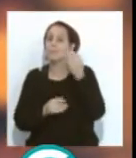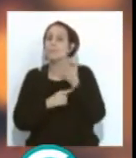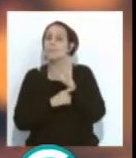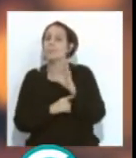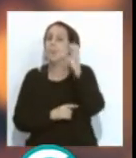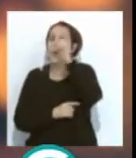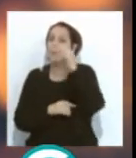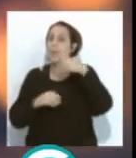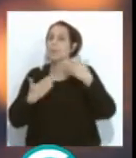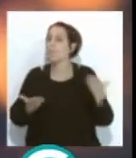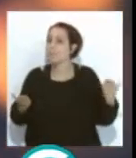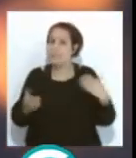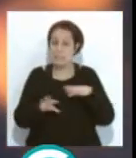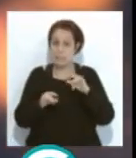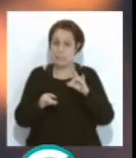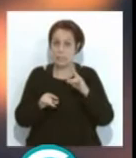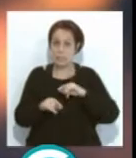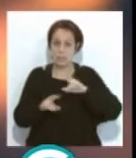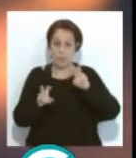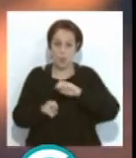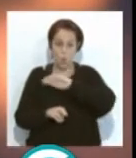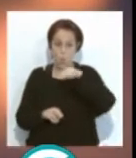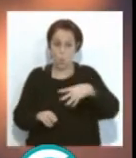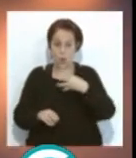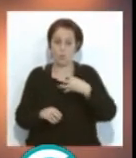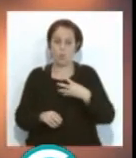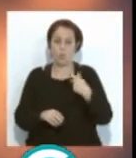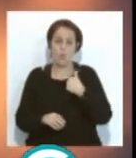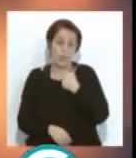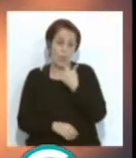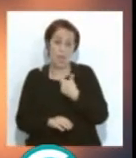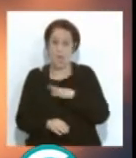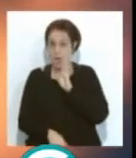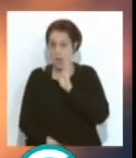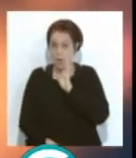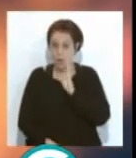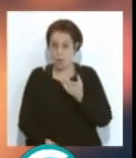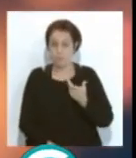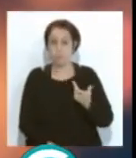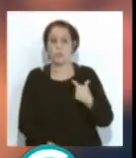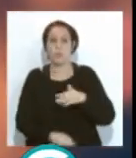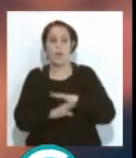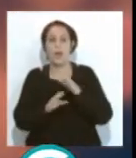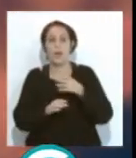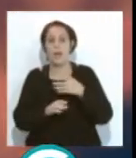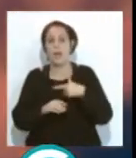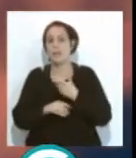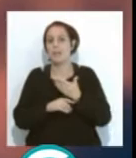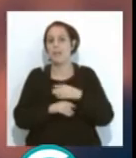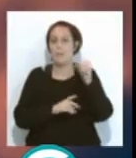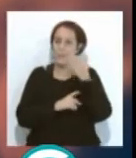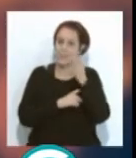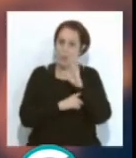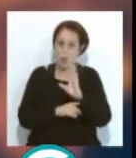de Luis? Sí, bueno, lo de los cuartos me parece, como te decía antes, ¿no? Que sé, por ejemplo, que no hubiera popurrí y mi